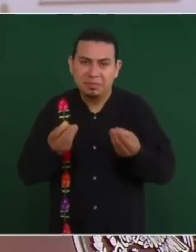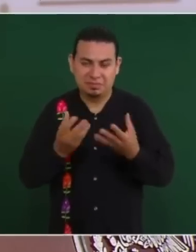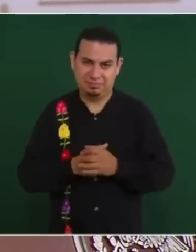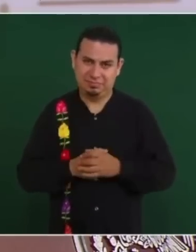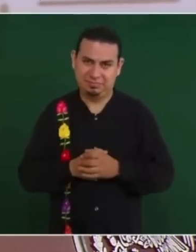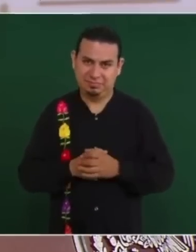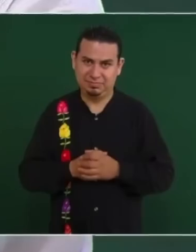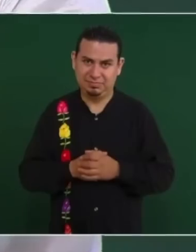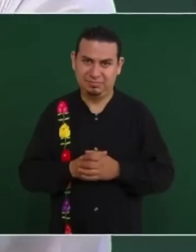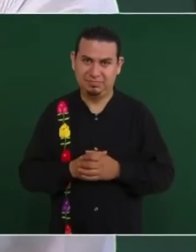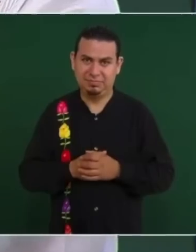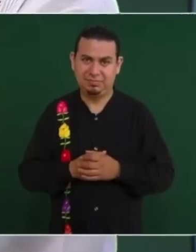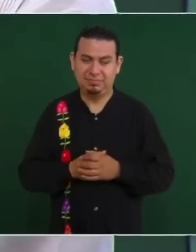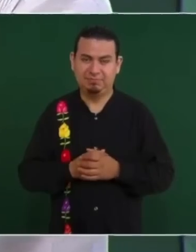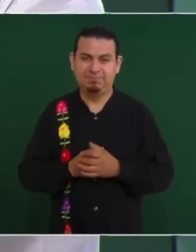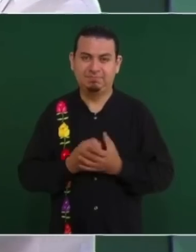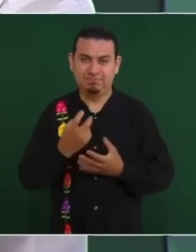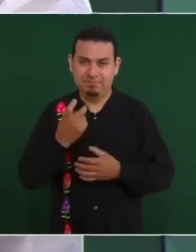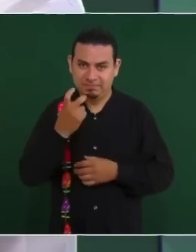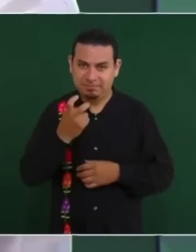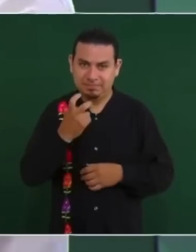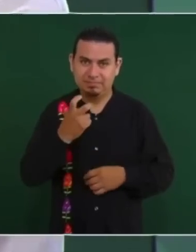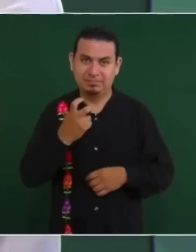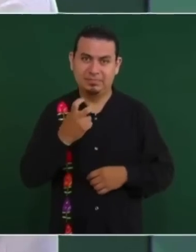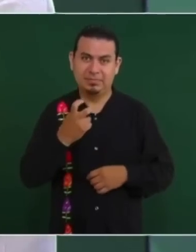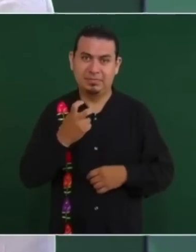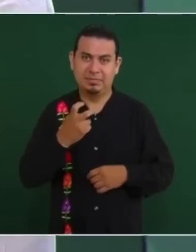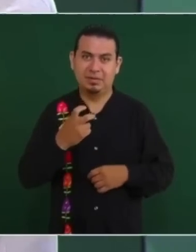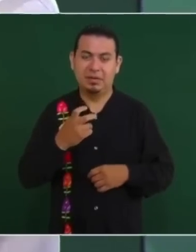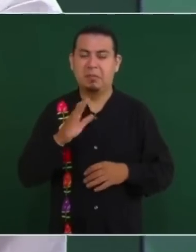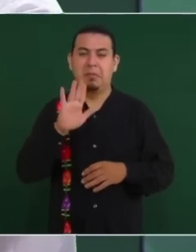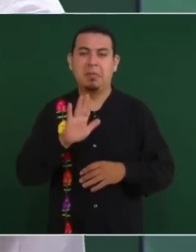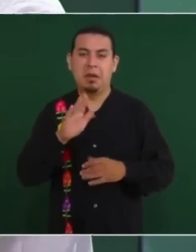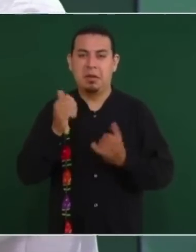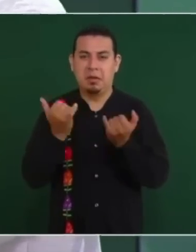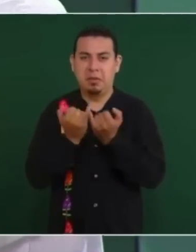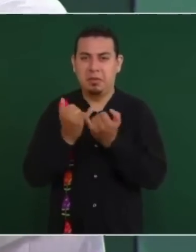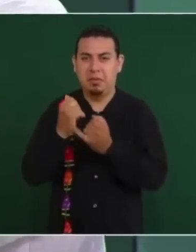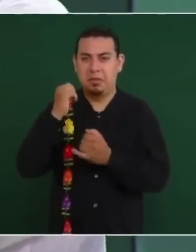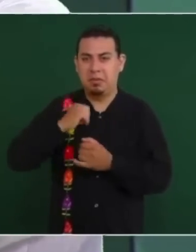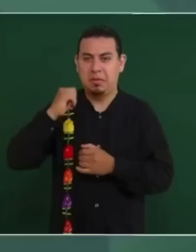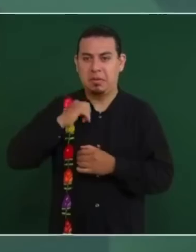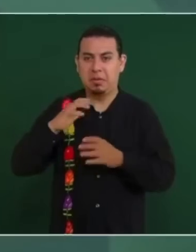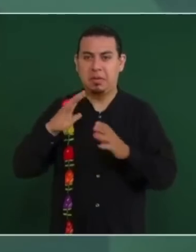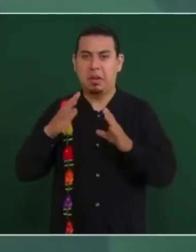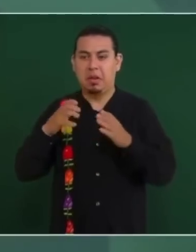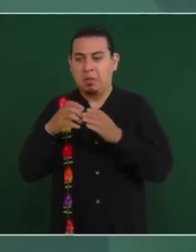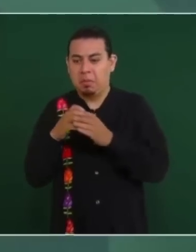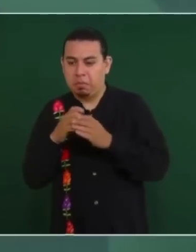y burlarnos, como lo hacían antes, de la voluntad del pueblo.